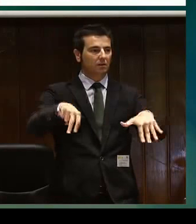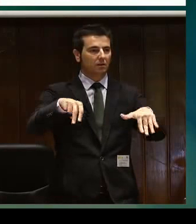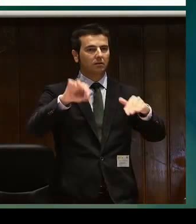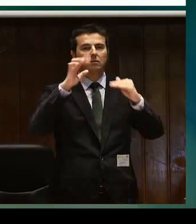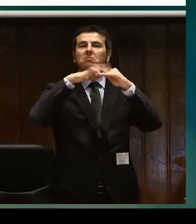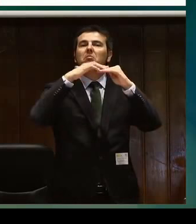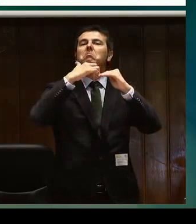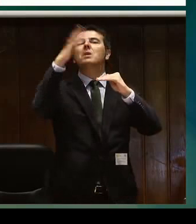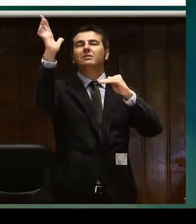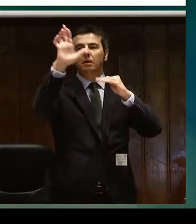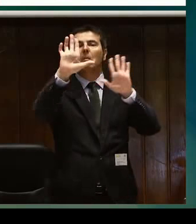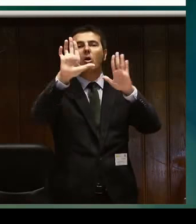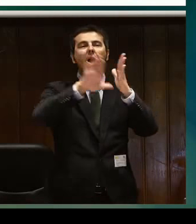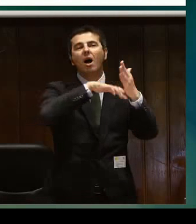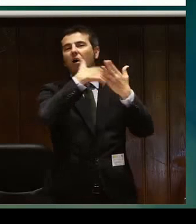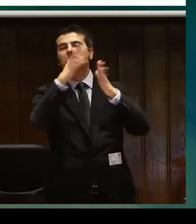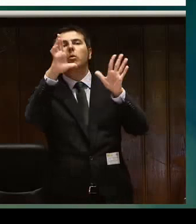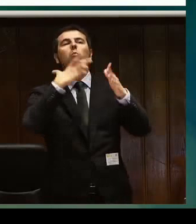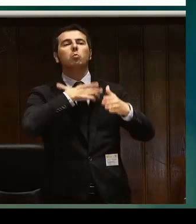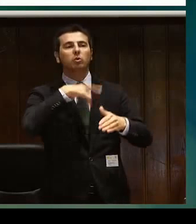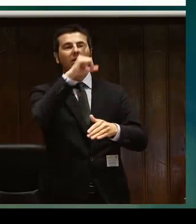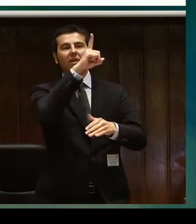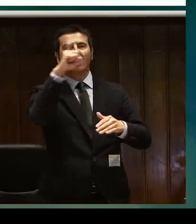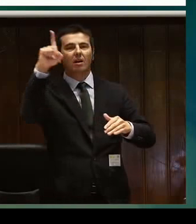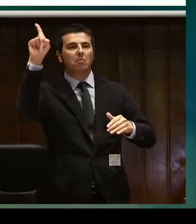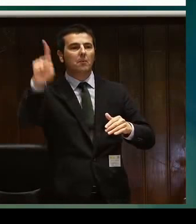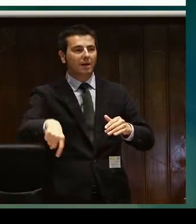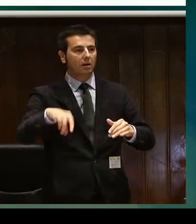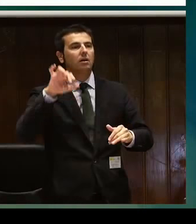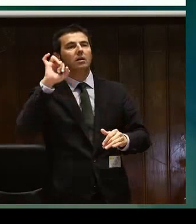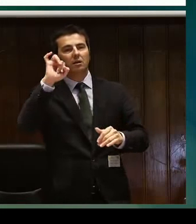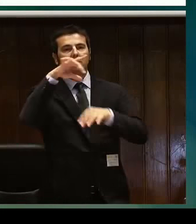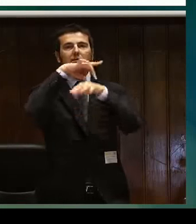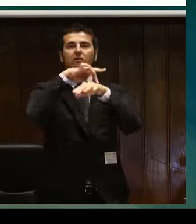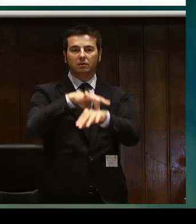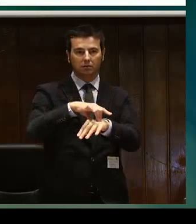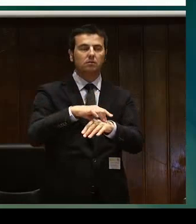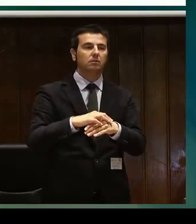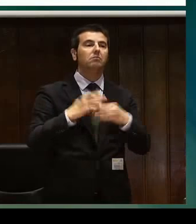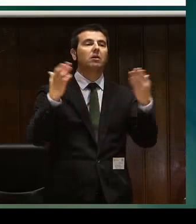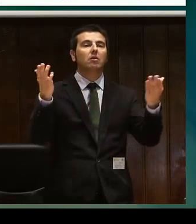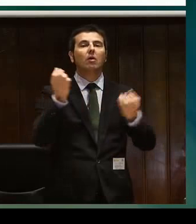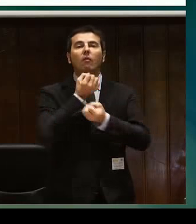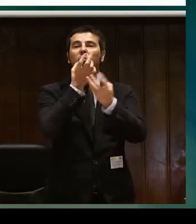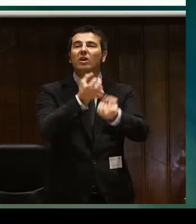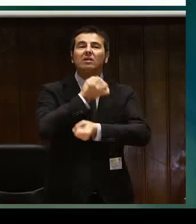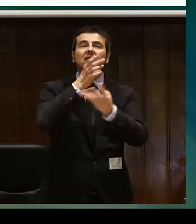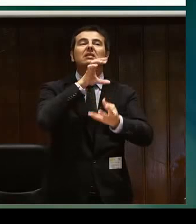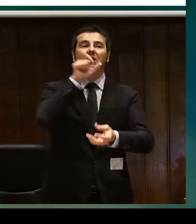En España hay más de 7.000 personas sordociegas. Esta cifra puede alcanzar